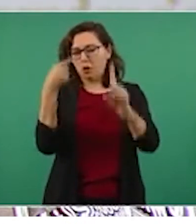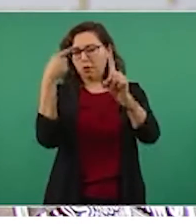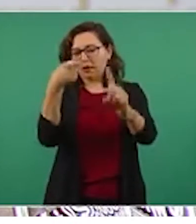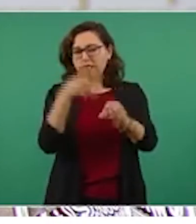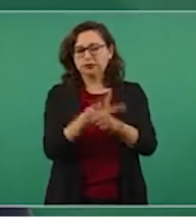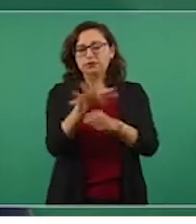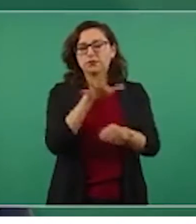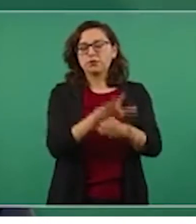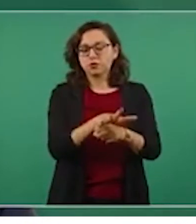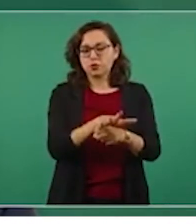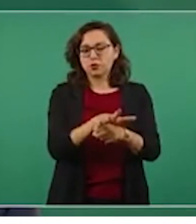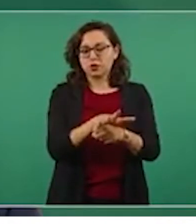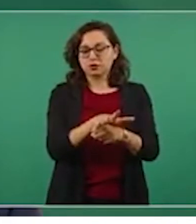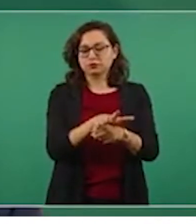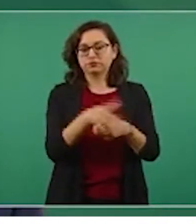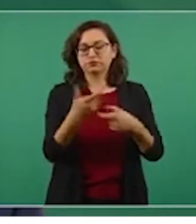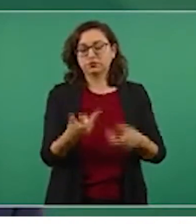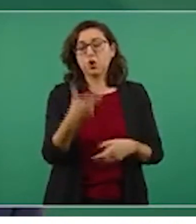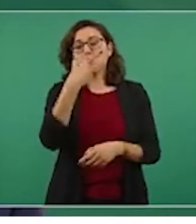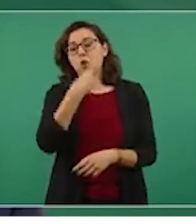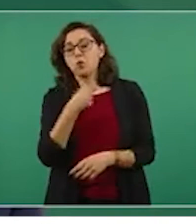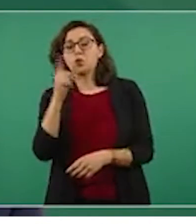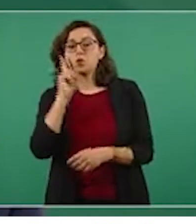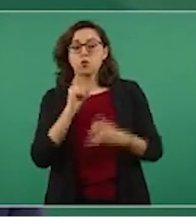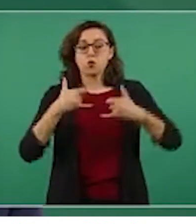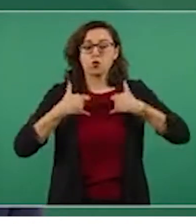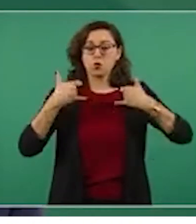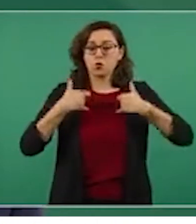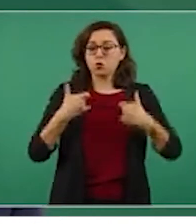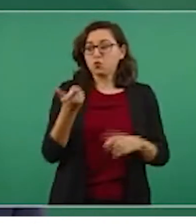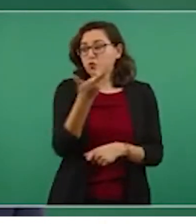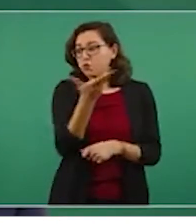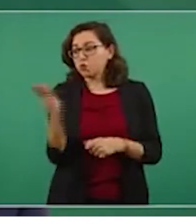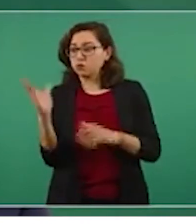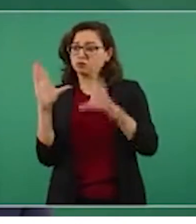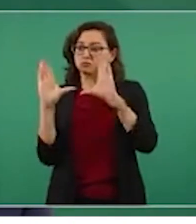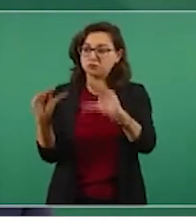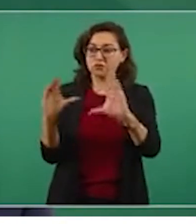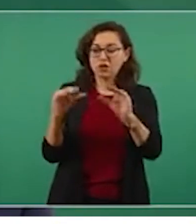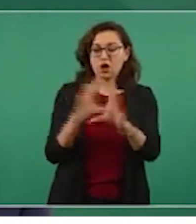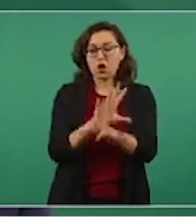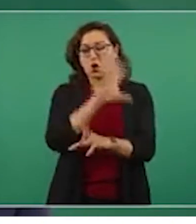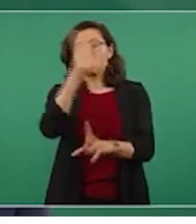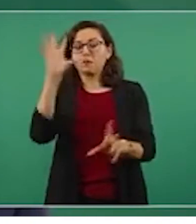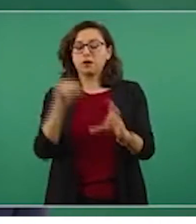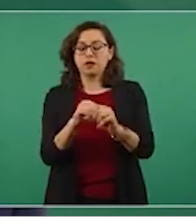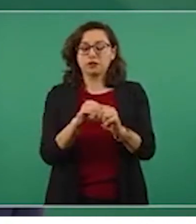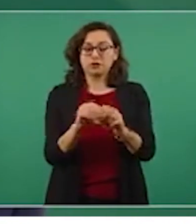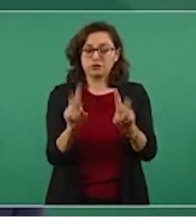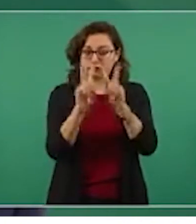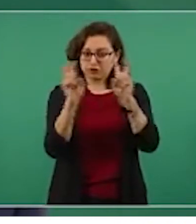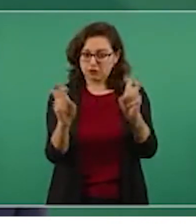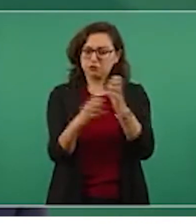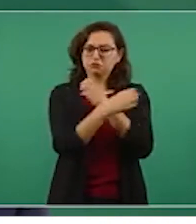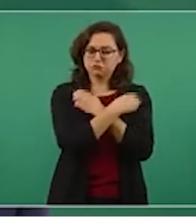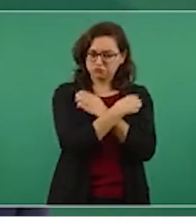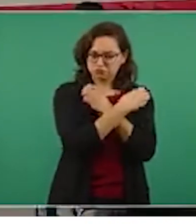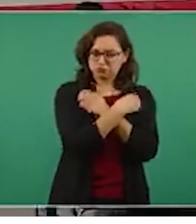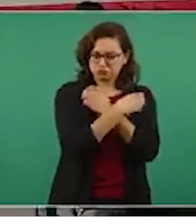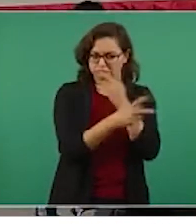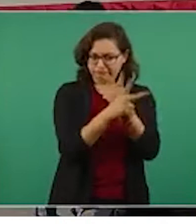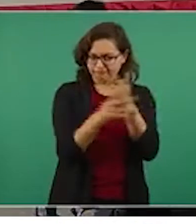ofertar a las y los jóvenes una formación integral tanto en el aspecto educativo